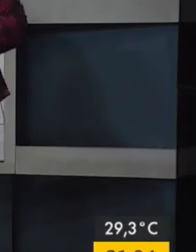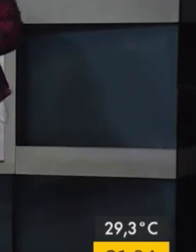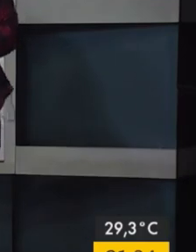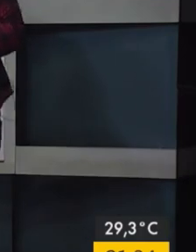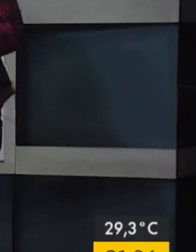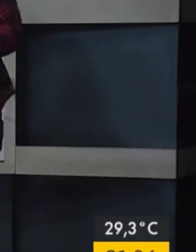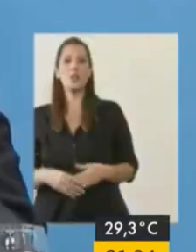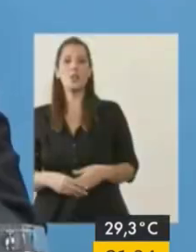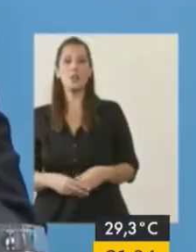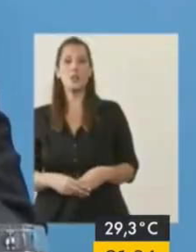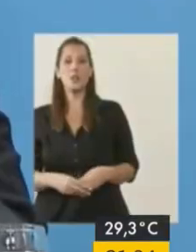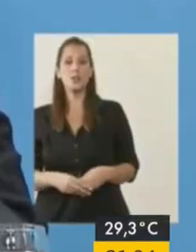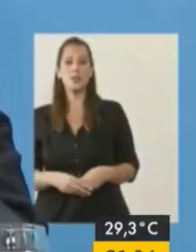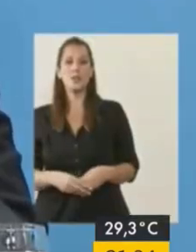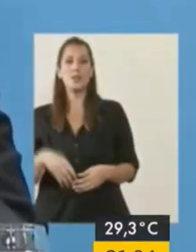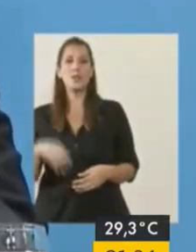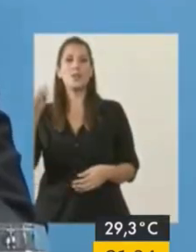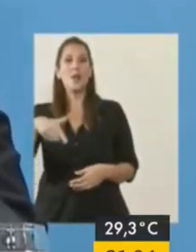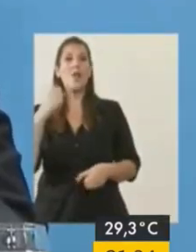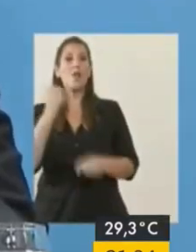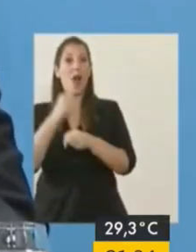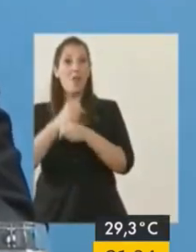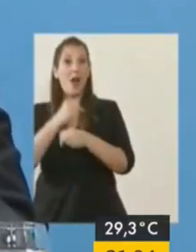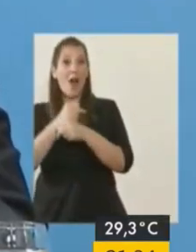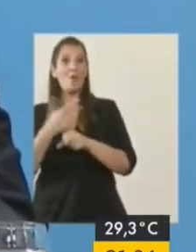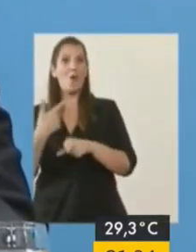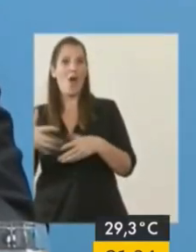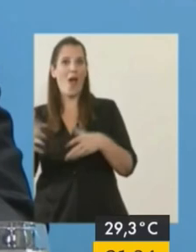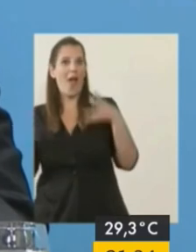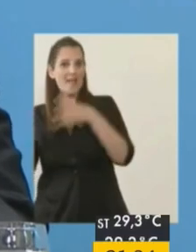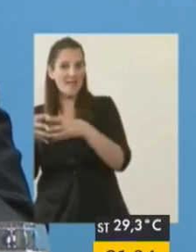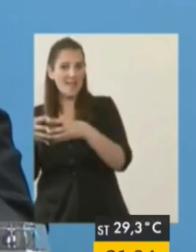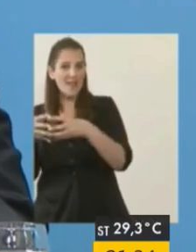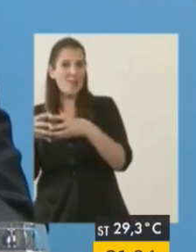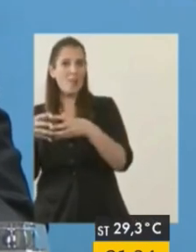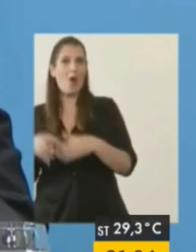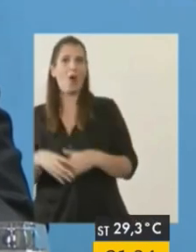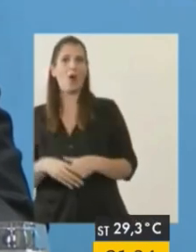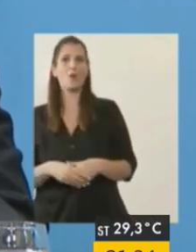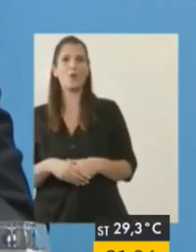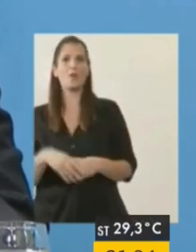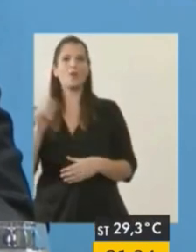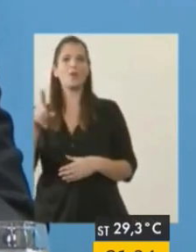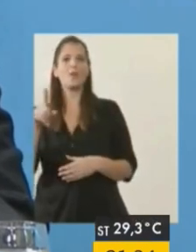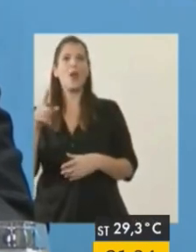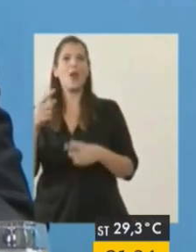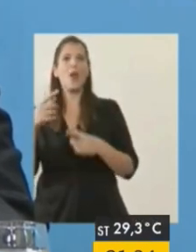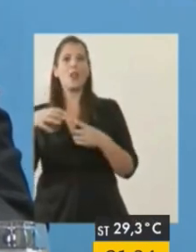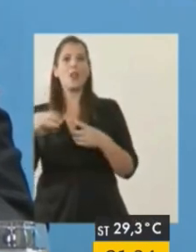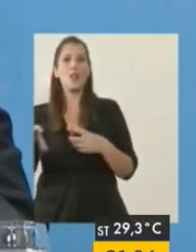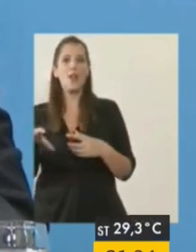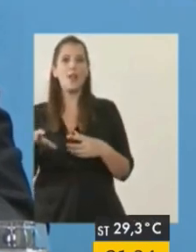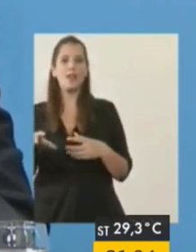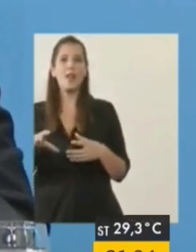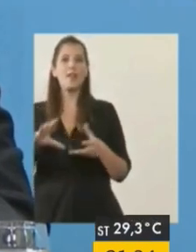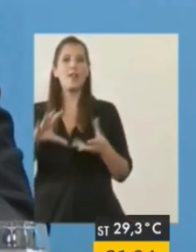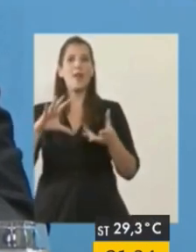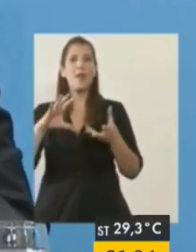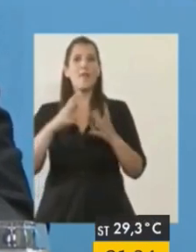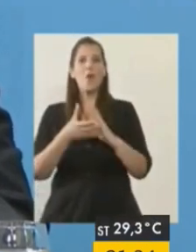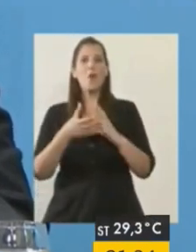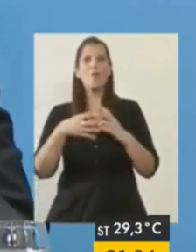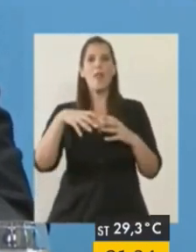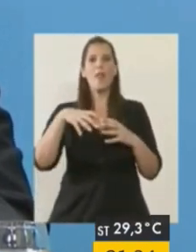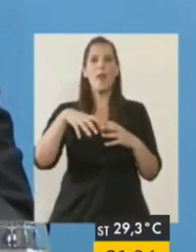Buenos Aires. ...en equipo, tanto con distintas áreas del gobierno, como el